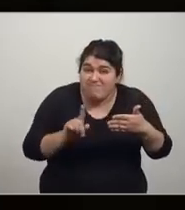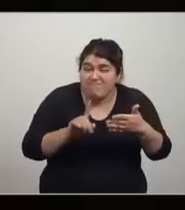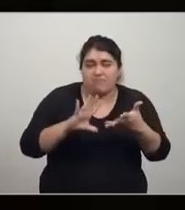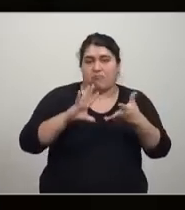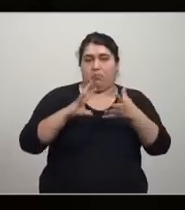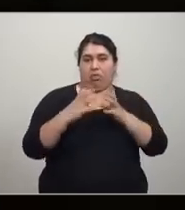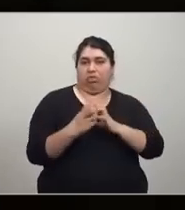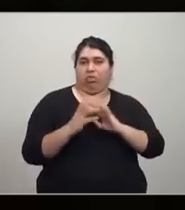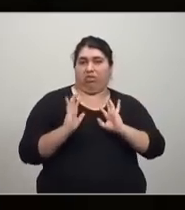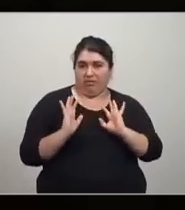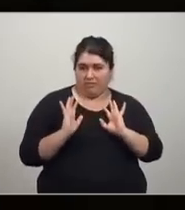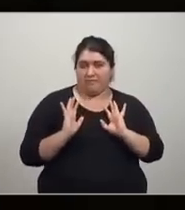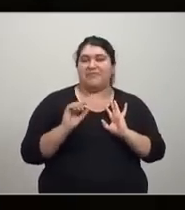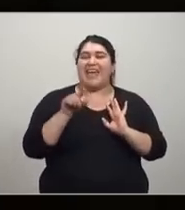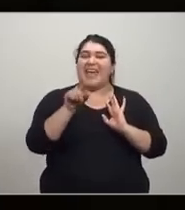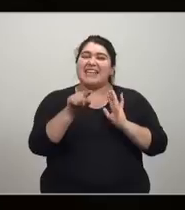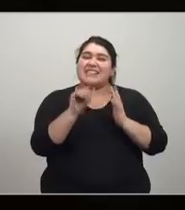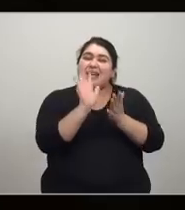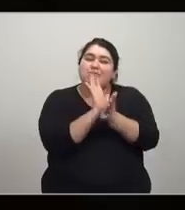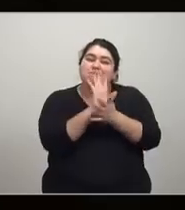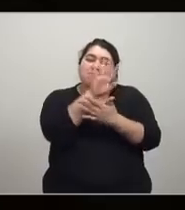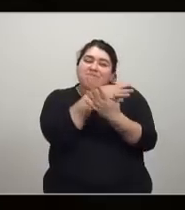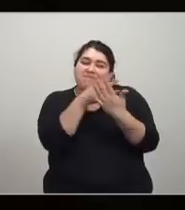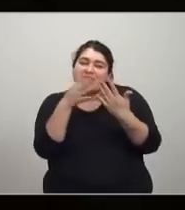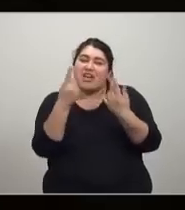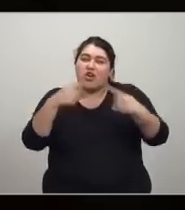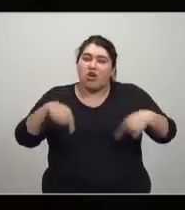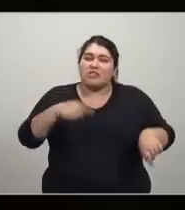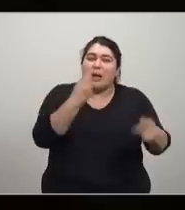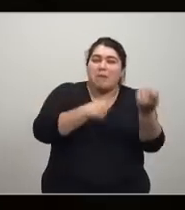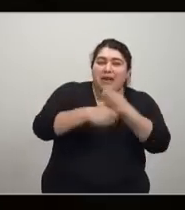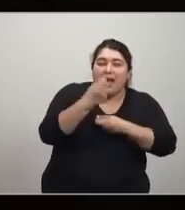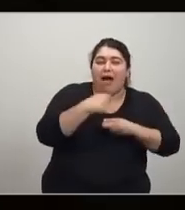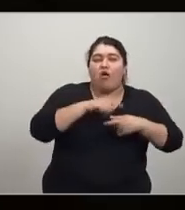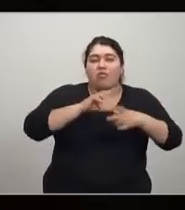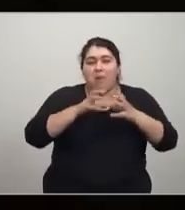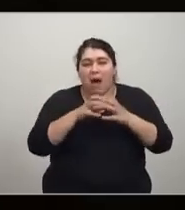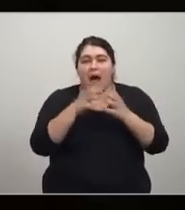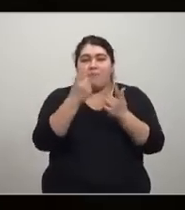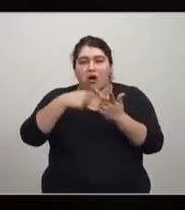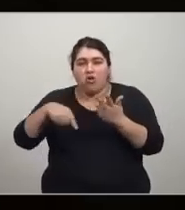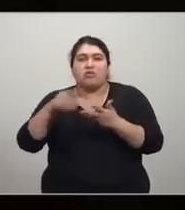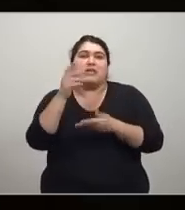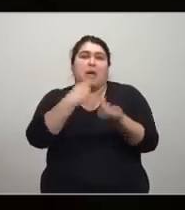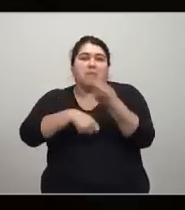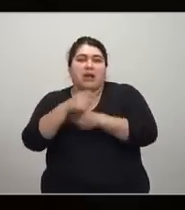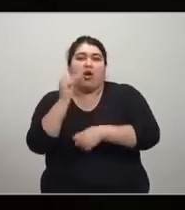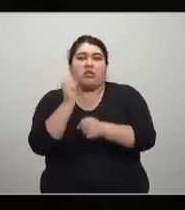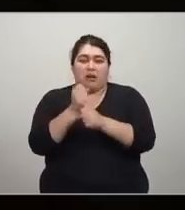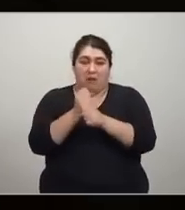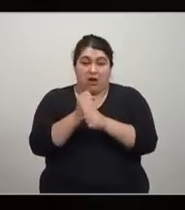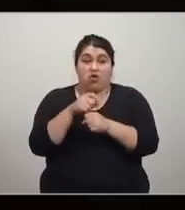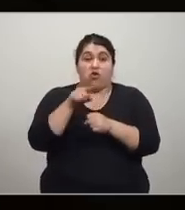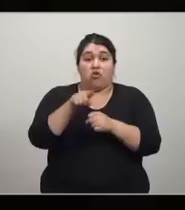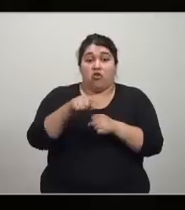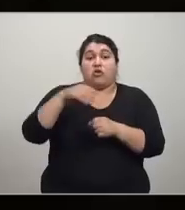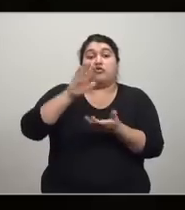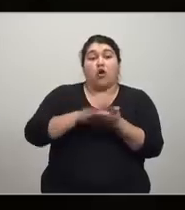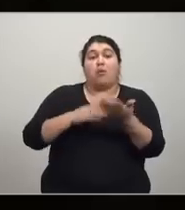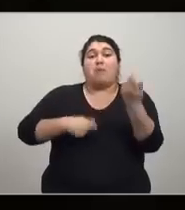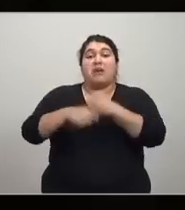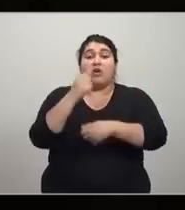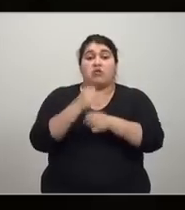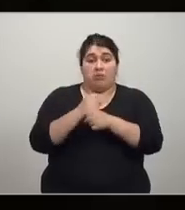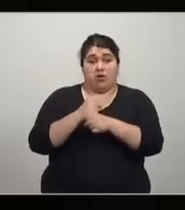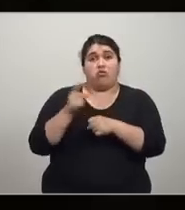este esquemita sirvió para todo. Desde el mercado de papas hasta el mercado financiero y hasta el mercado de trabajo. El mal llamado mercado de trabajo.